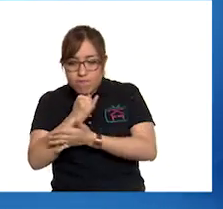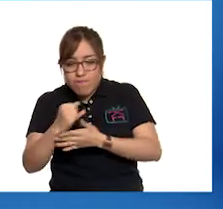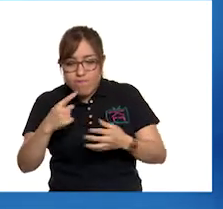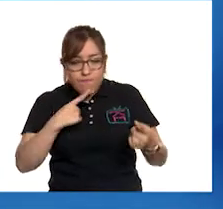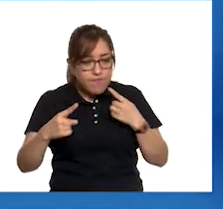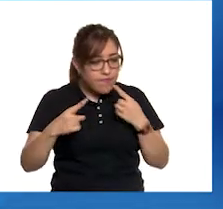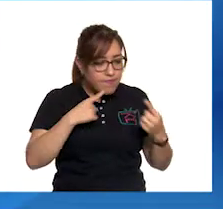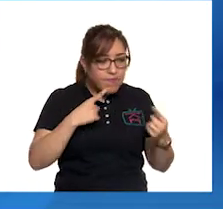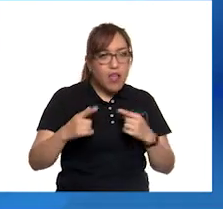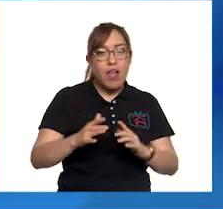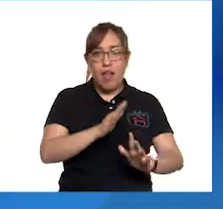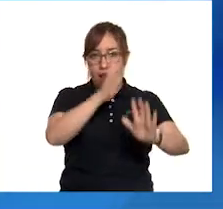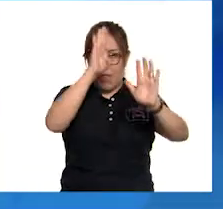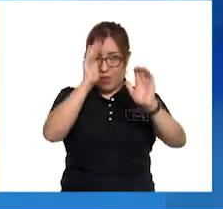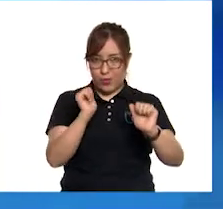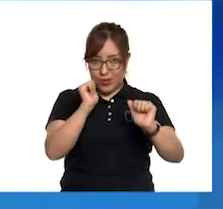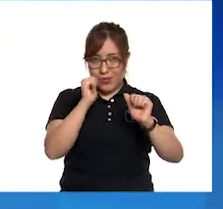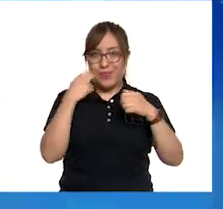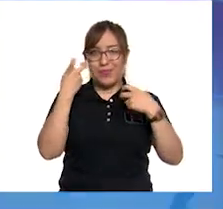acuerdos.